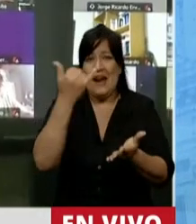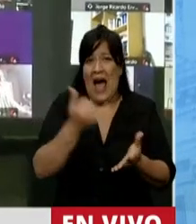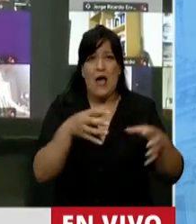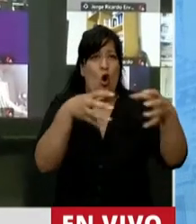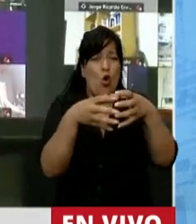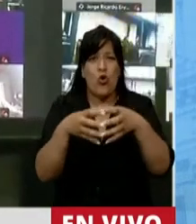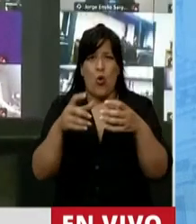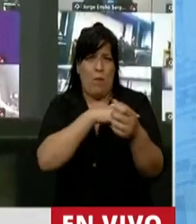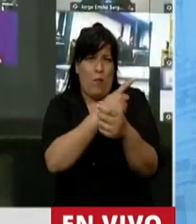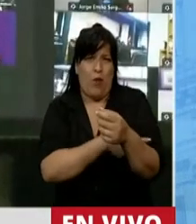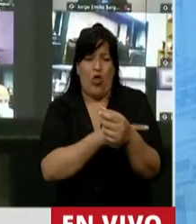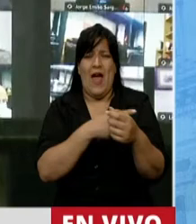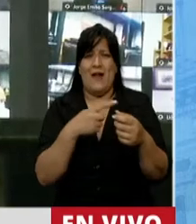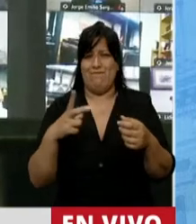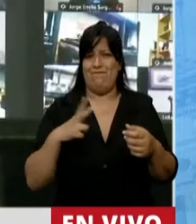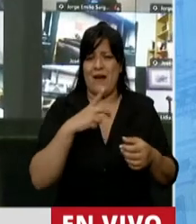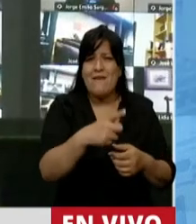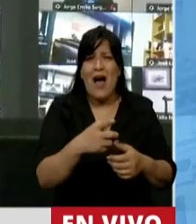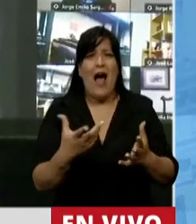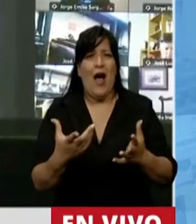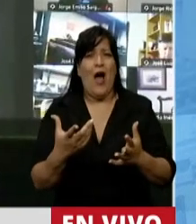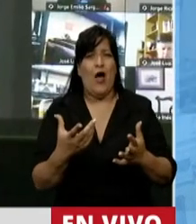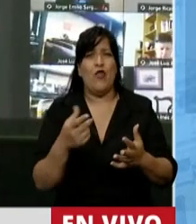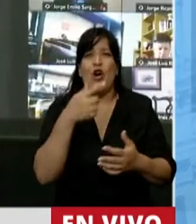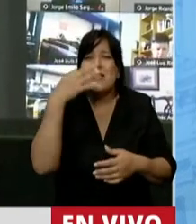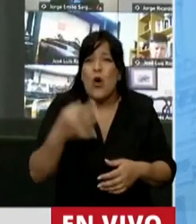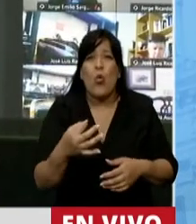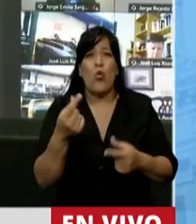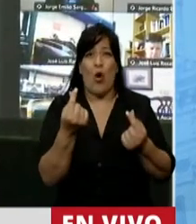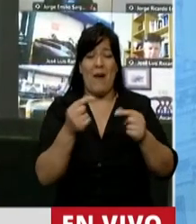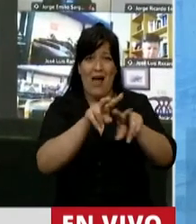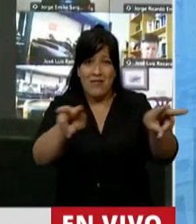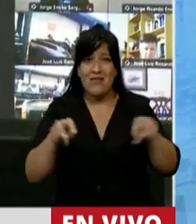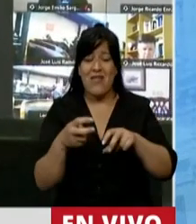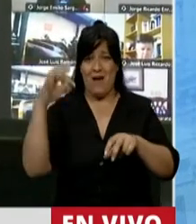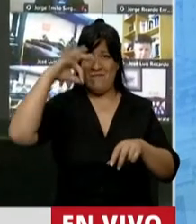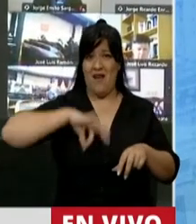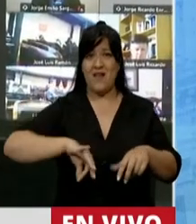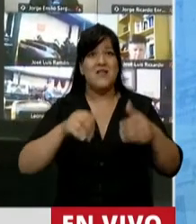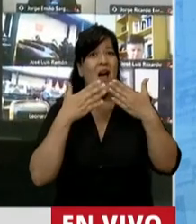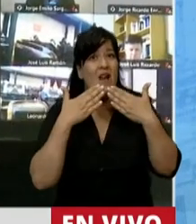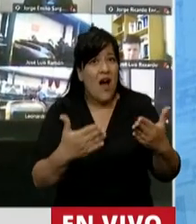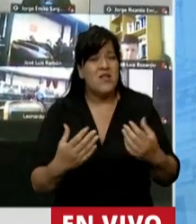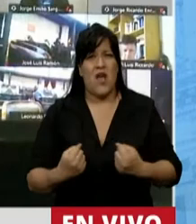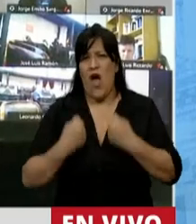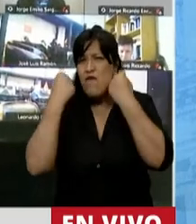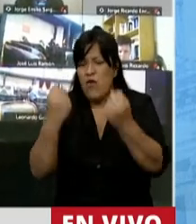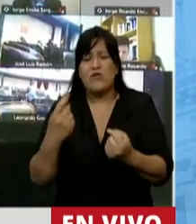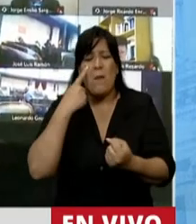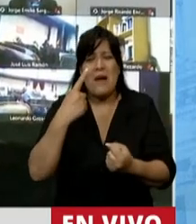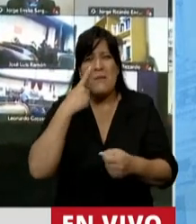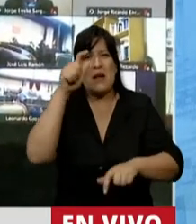grupos de poder concentrado que seguramente hicieron sus fortunas gracias al esfuerzo de miles y miles de